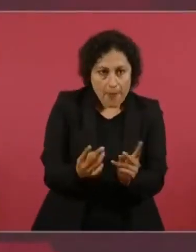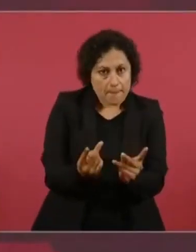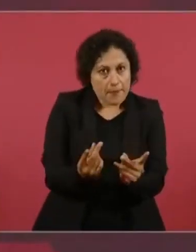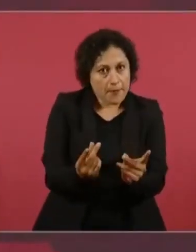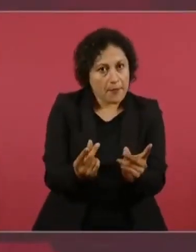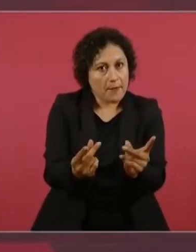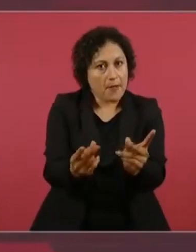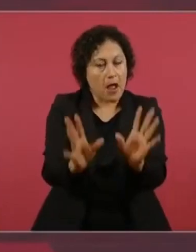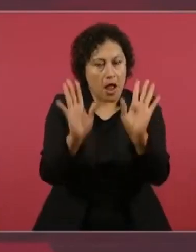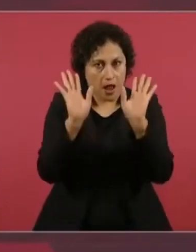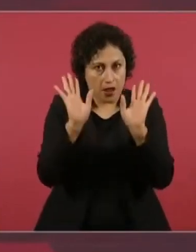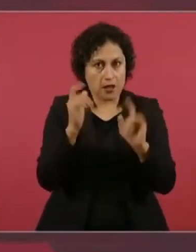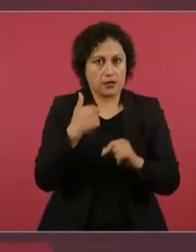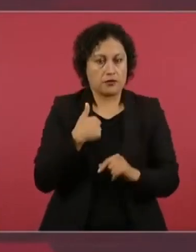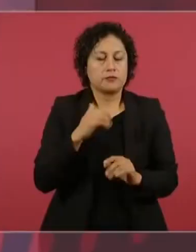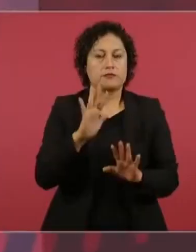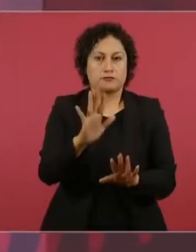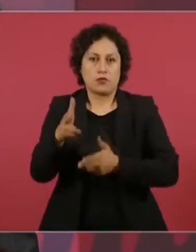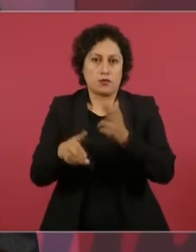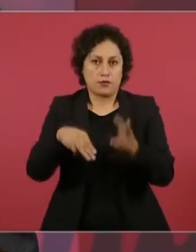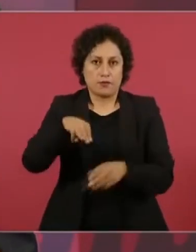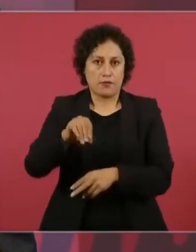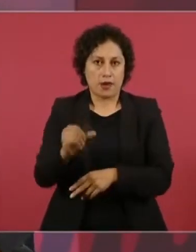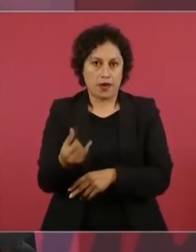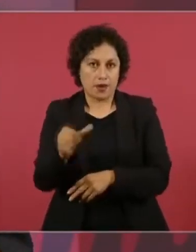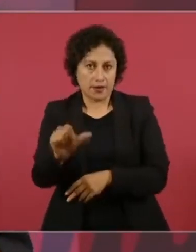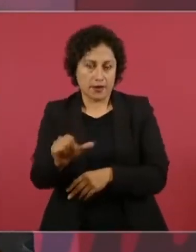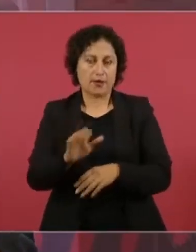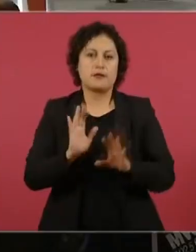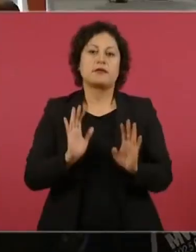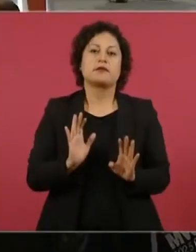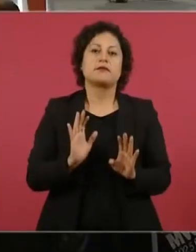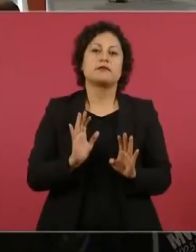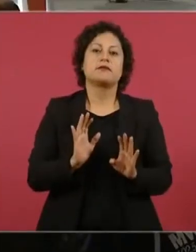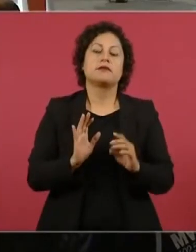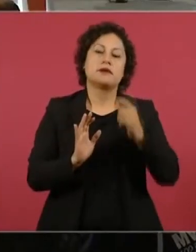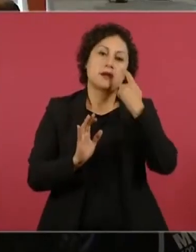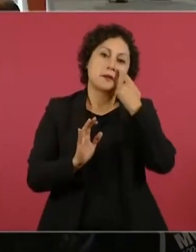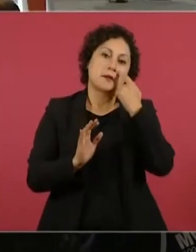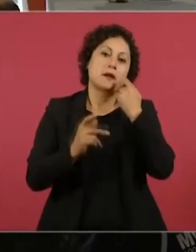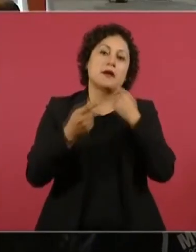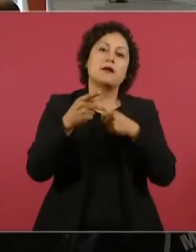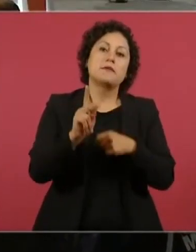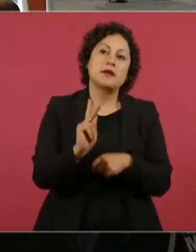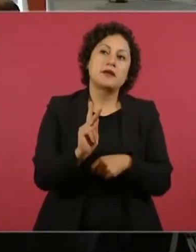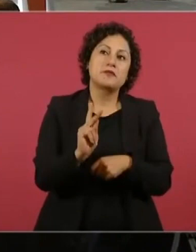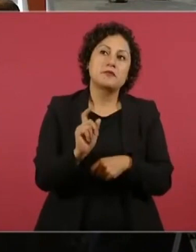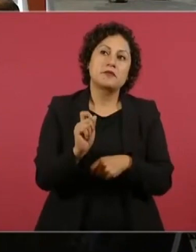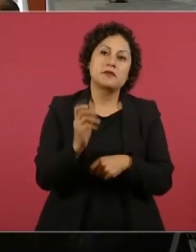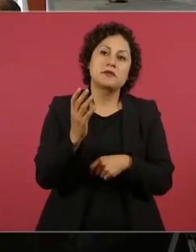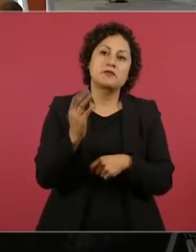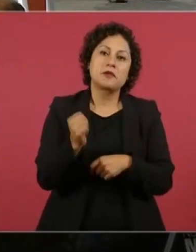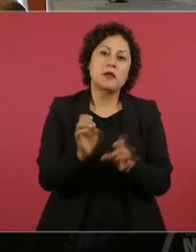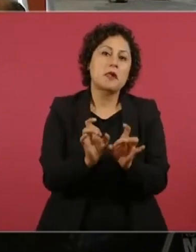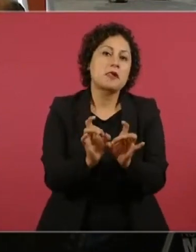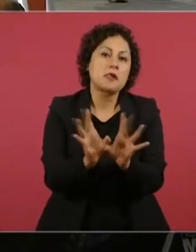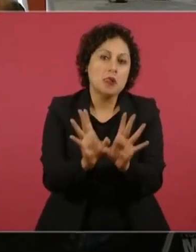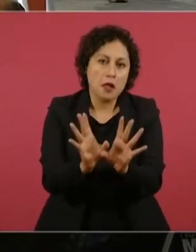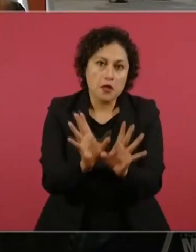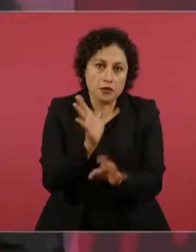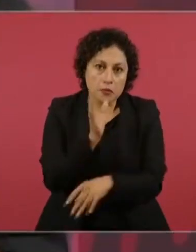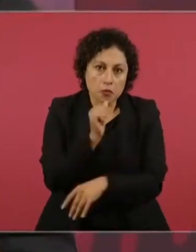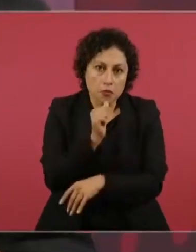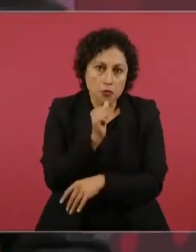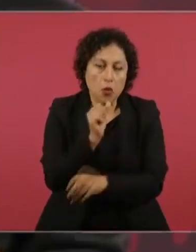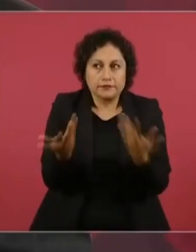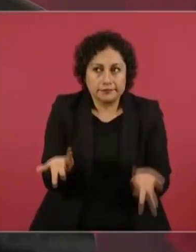Ahora voy a poner el ejemplo del Tren Maya. Pero bueno, no se pudo el 29, pero se pudo el